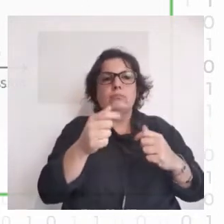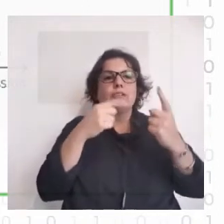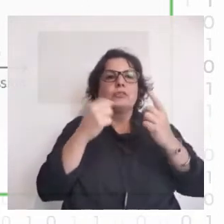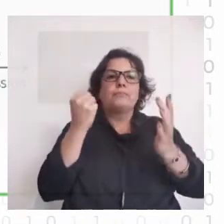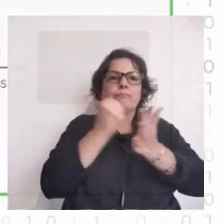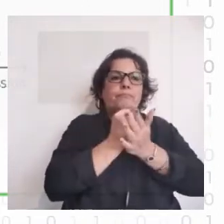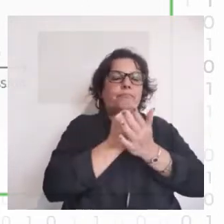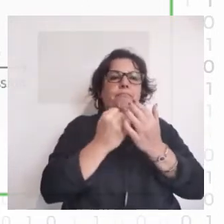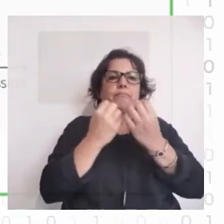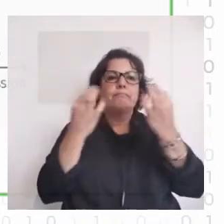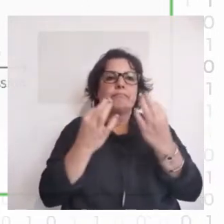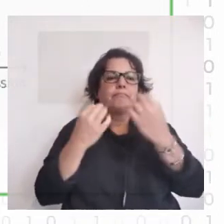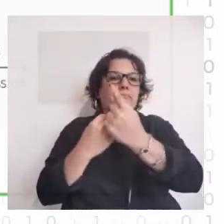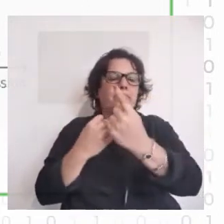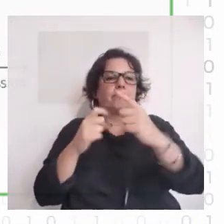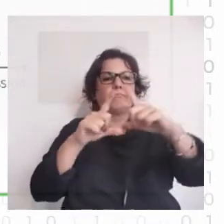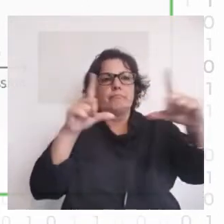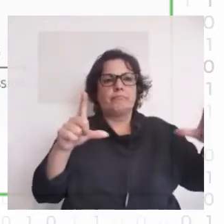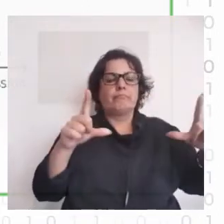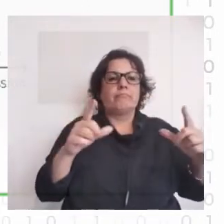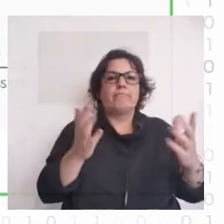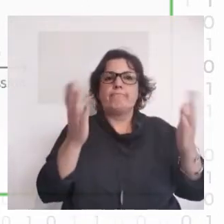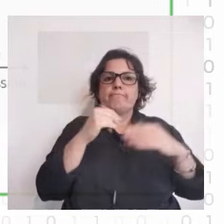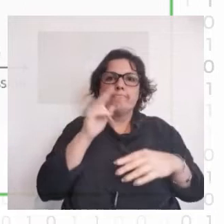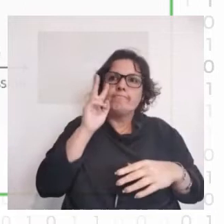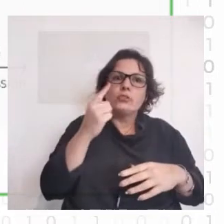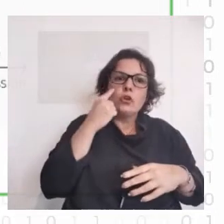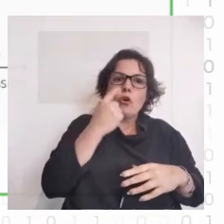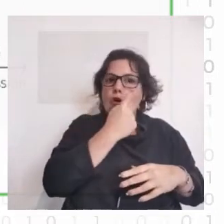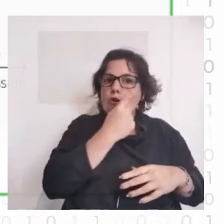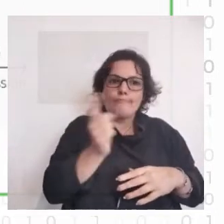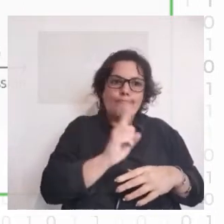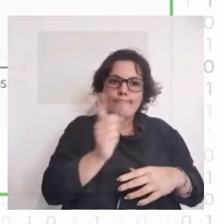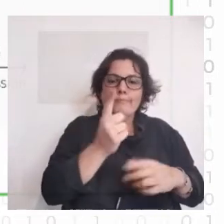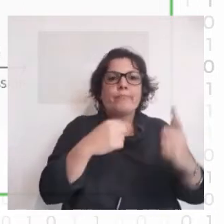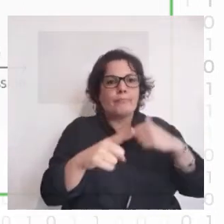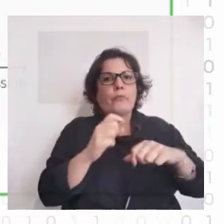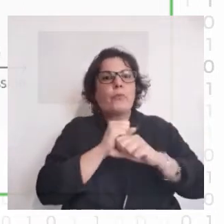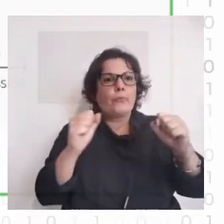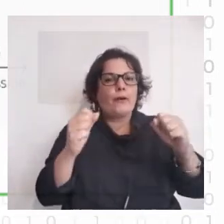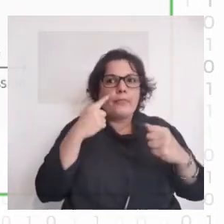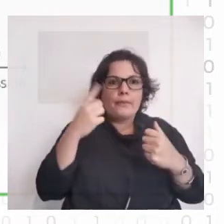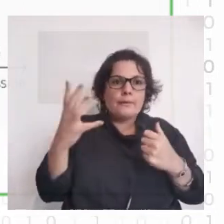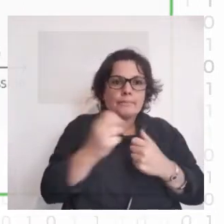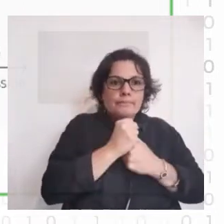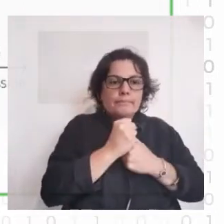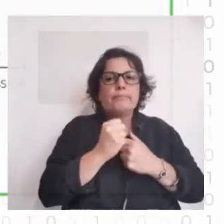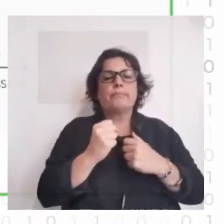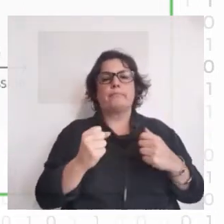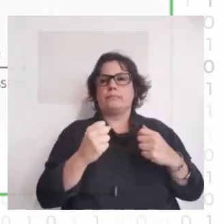cada imagen es completamente imperceptible al ojo humano pero se puede recobrar, se puede estimar.